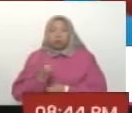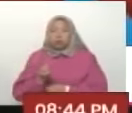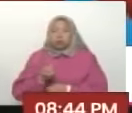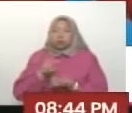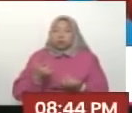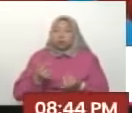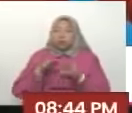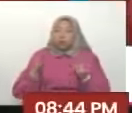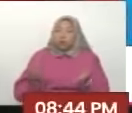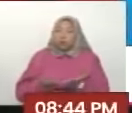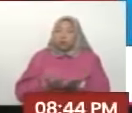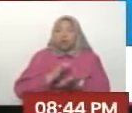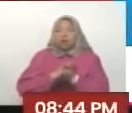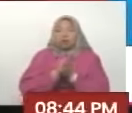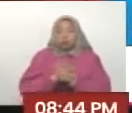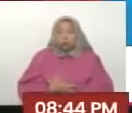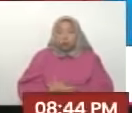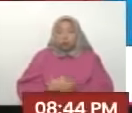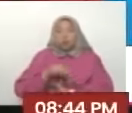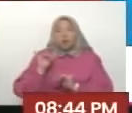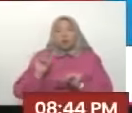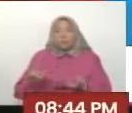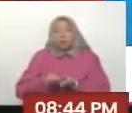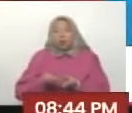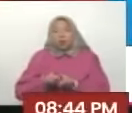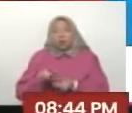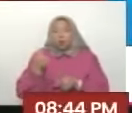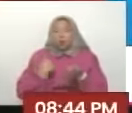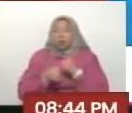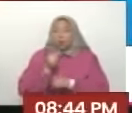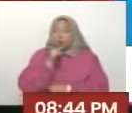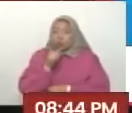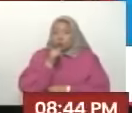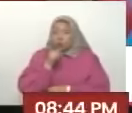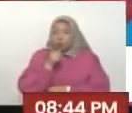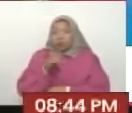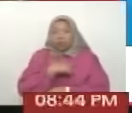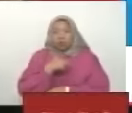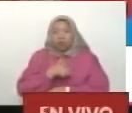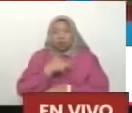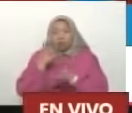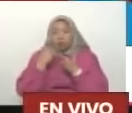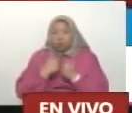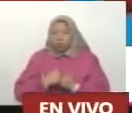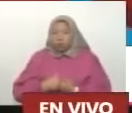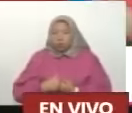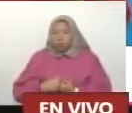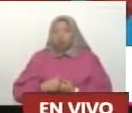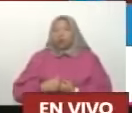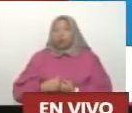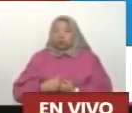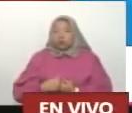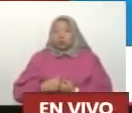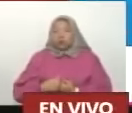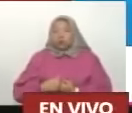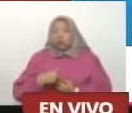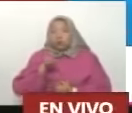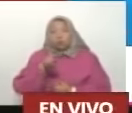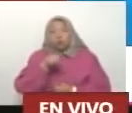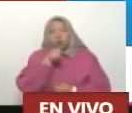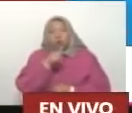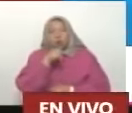debería apuntar a desaparecer. Lo mínimo de la burocracia, lo mínimo sentido de la administración, pero el resto no deberíamos tener